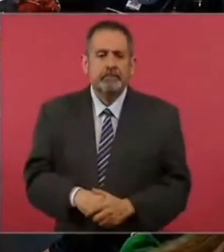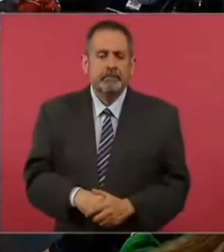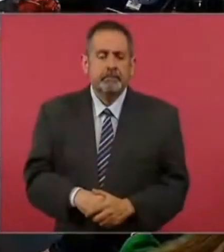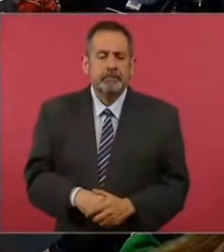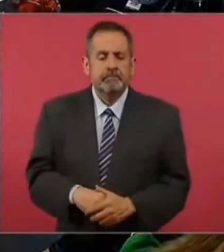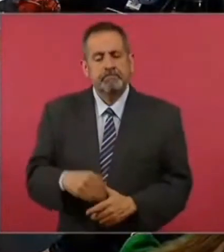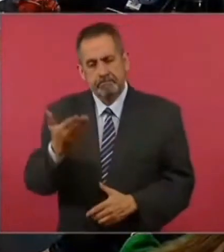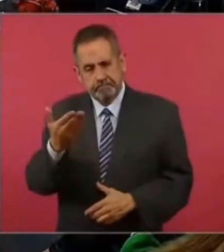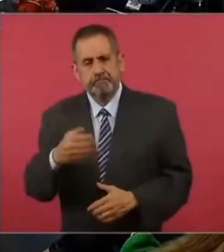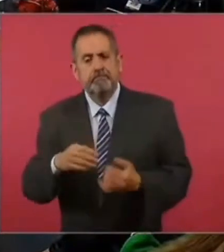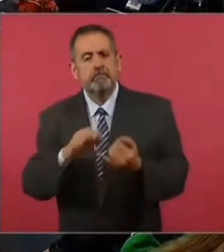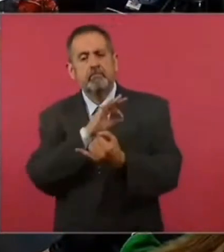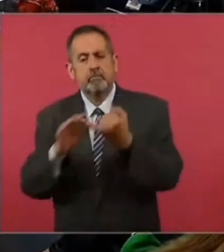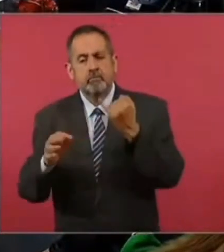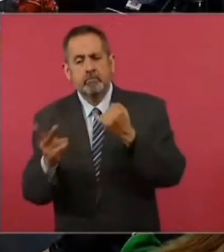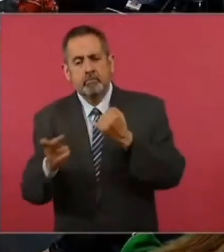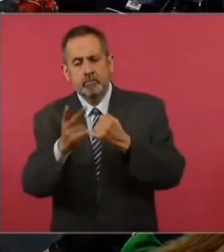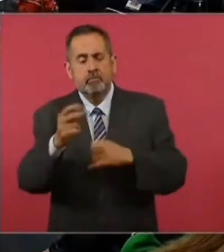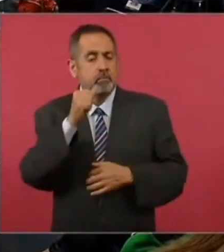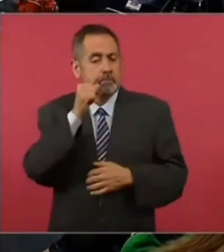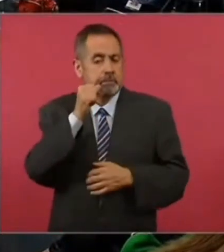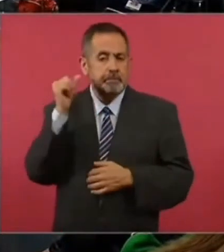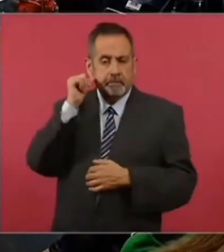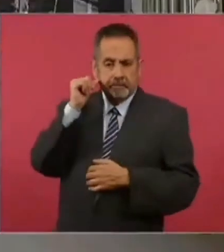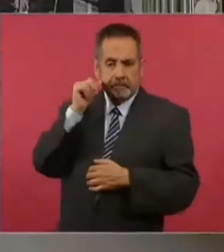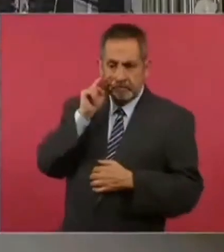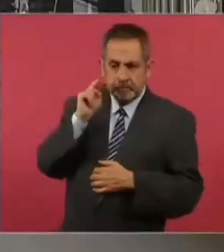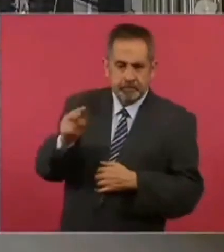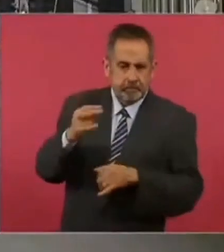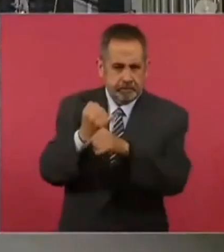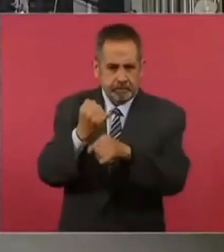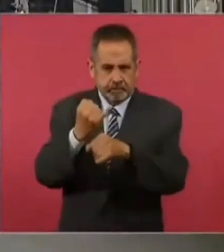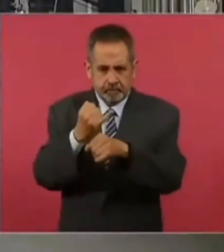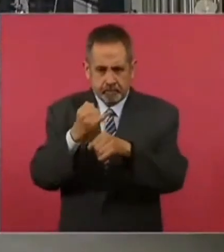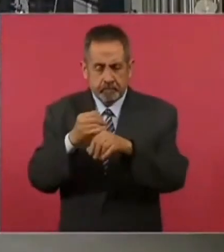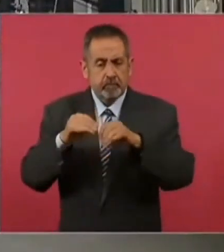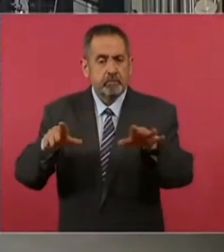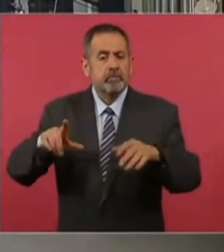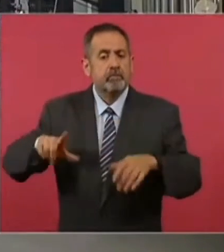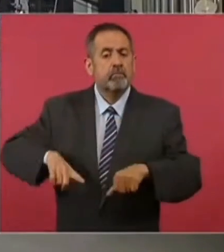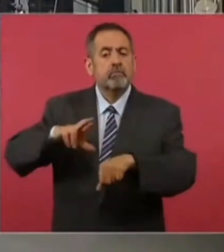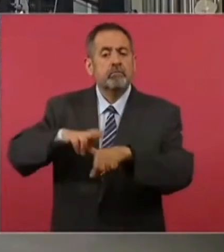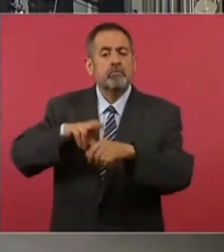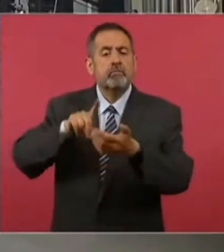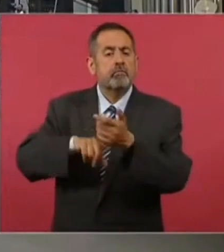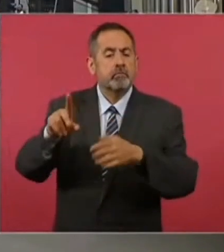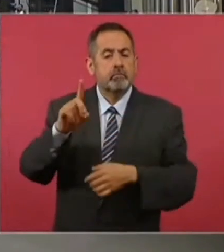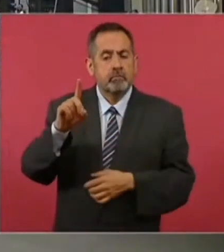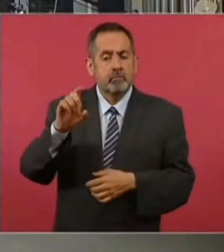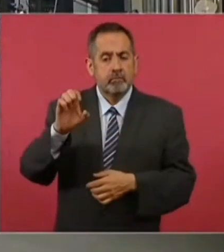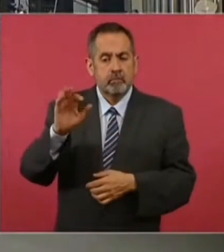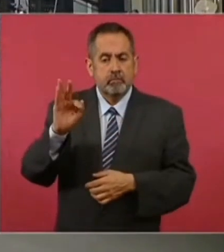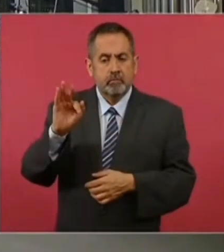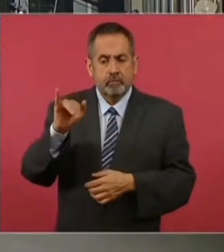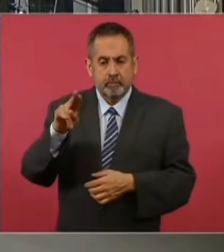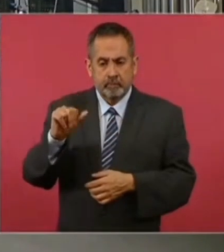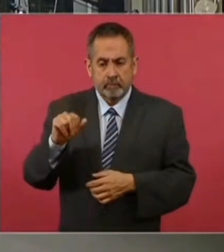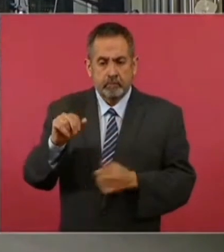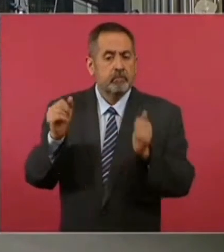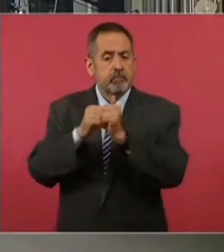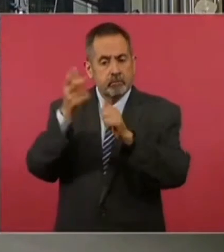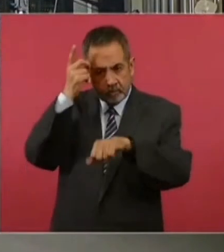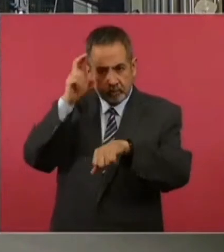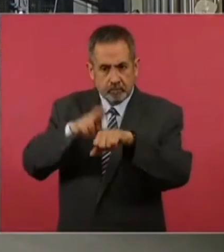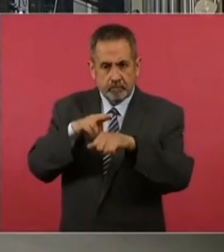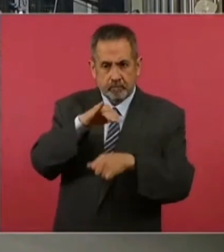Una pregunta. El día de ayer observamos en redes sociales a la gobernadora electa, Delfina, que se reunió con el director general